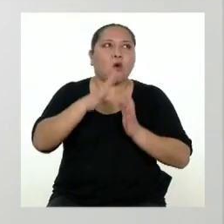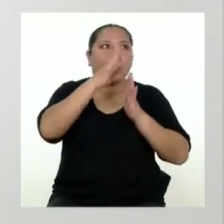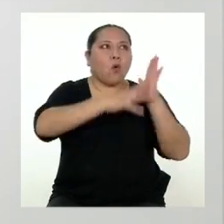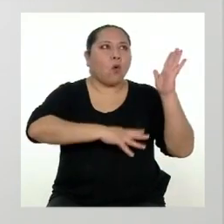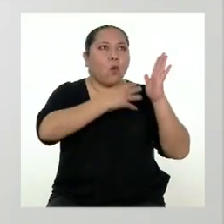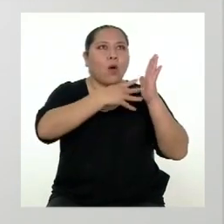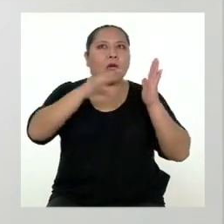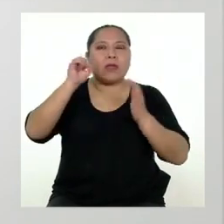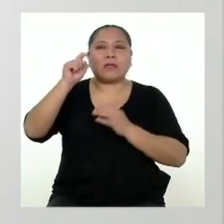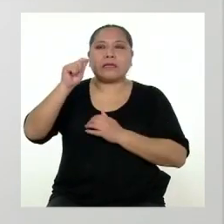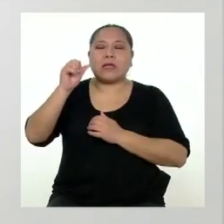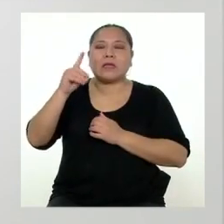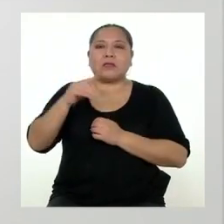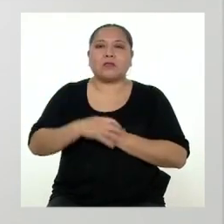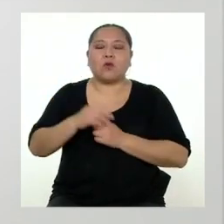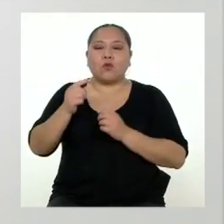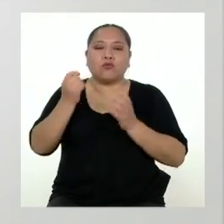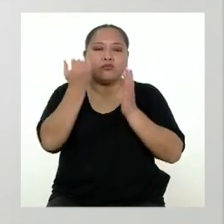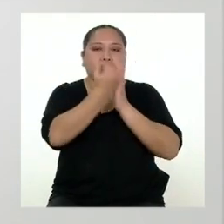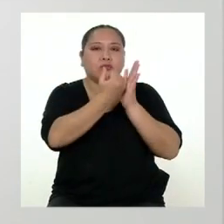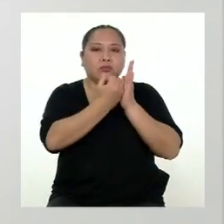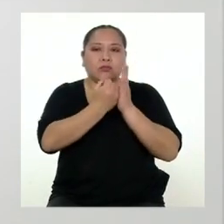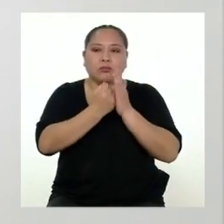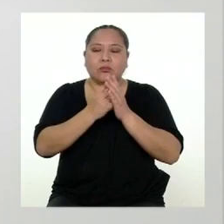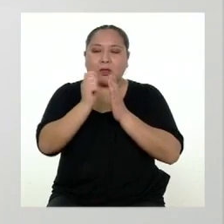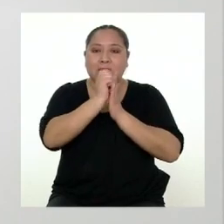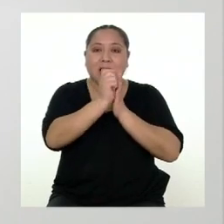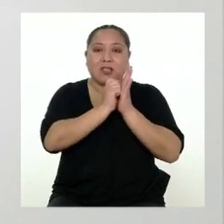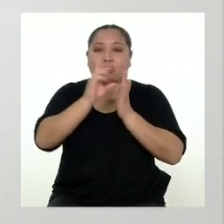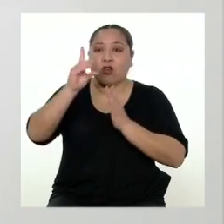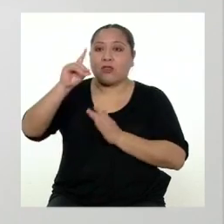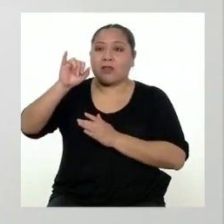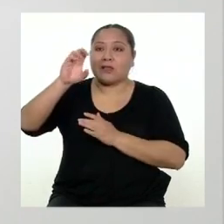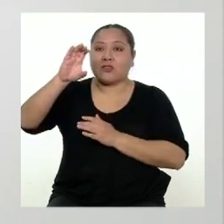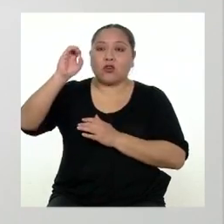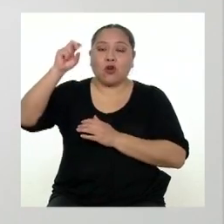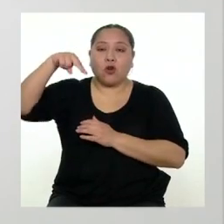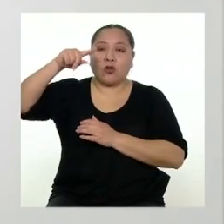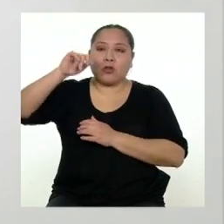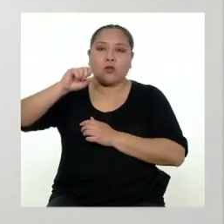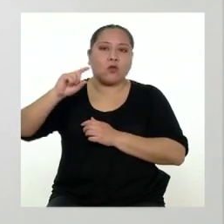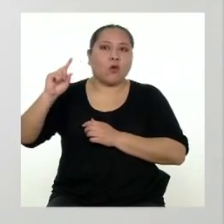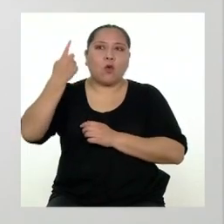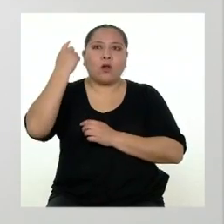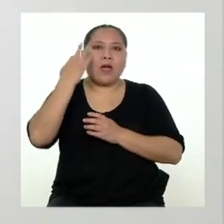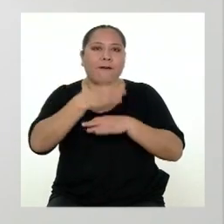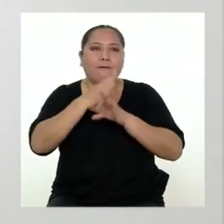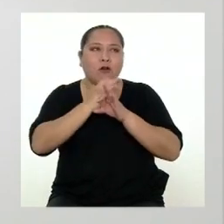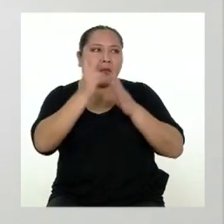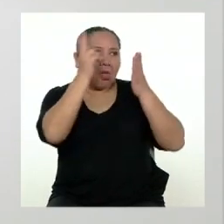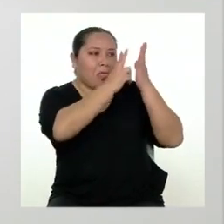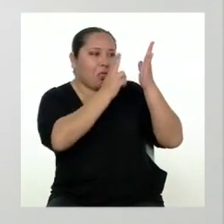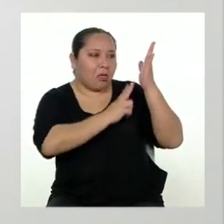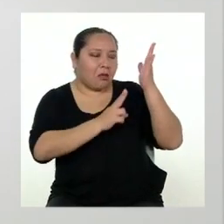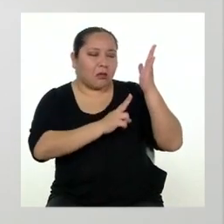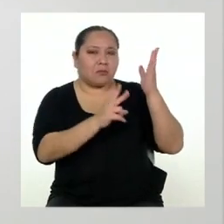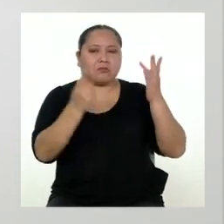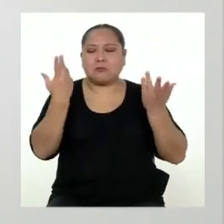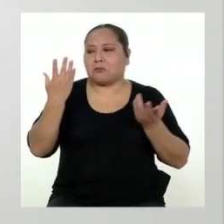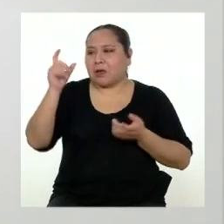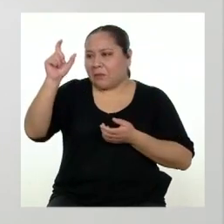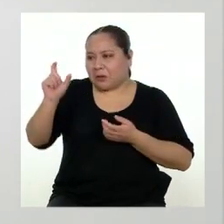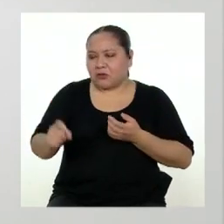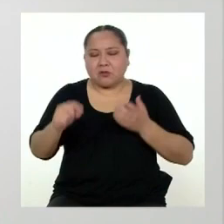y hasta un gráfico, al ser textos discontinuos, no tienen una secuencia única de lectura. Así que el lector lo